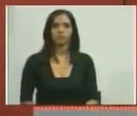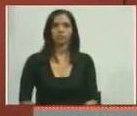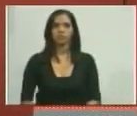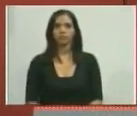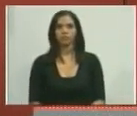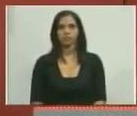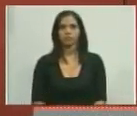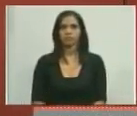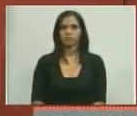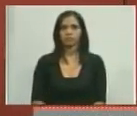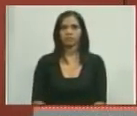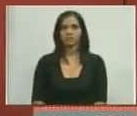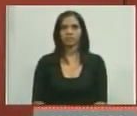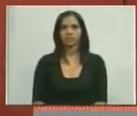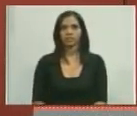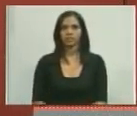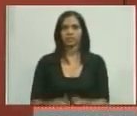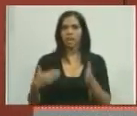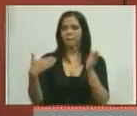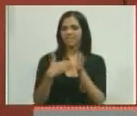No es moda meterse con los hijos.